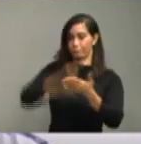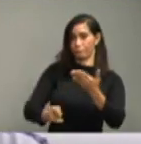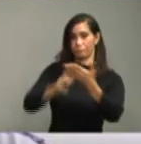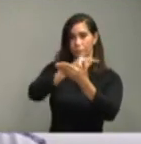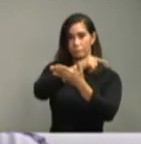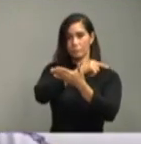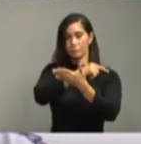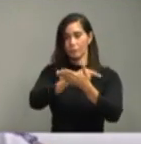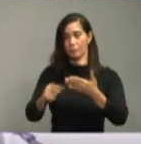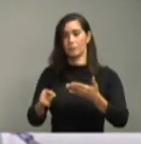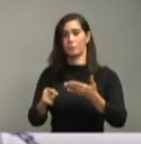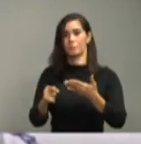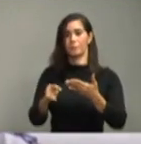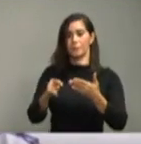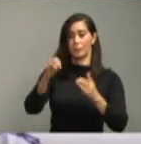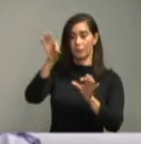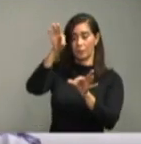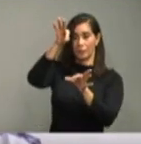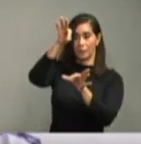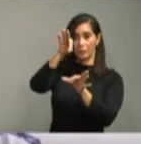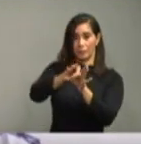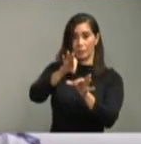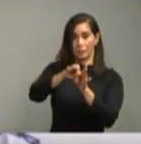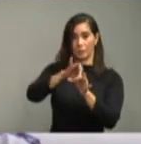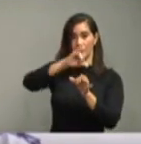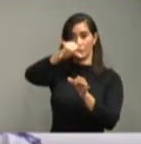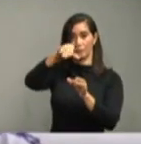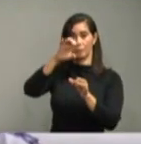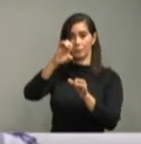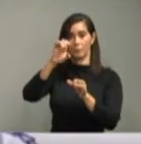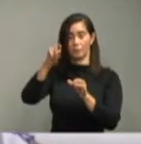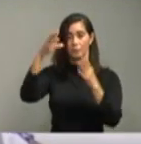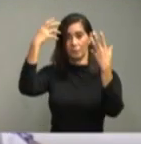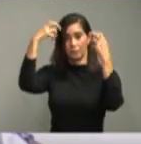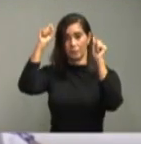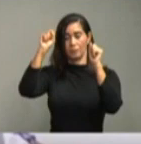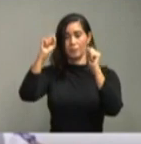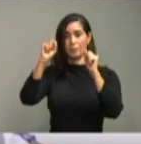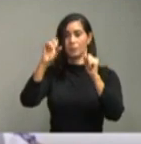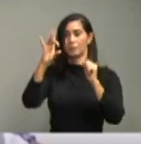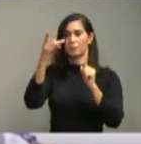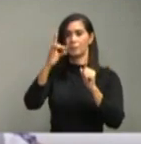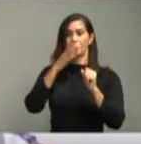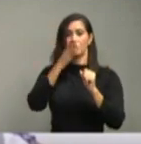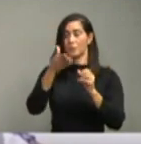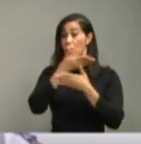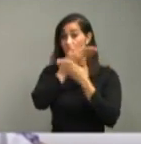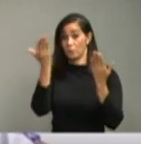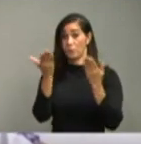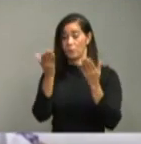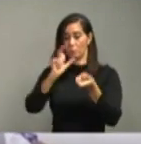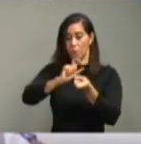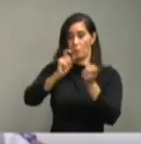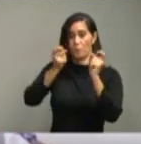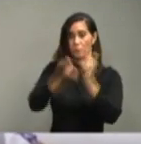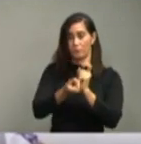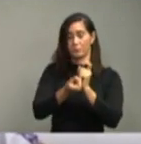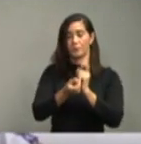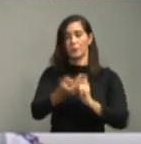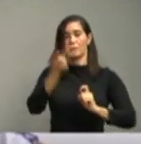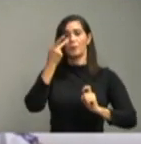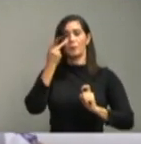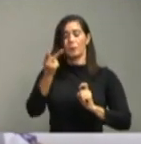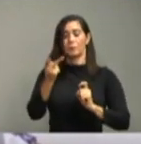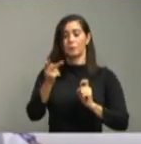formal las elecciones del 17 de mayo, y viendo lo que usted ha mencionado durante todos estos días del